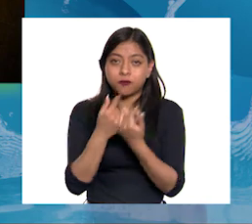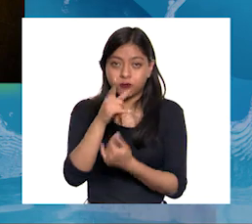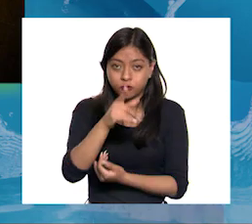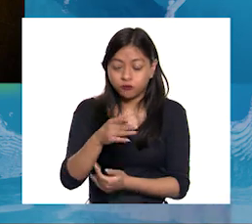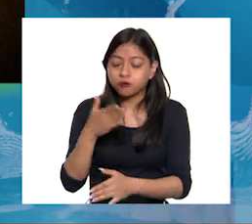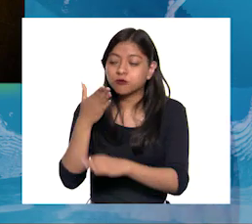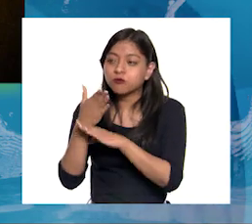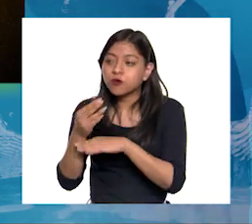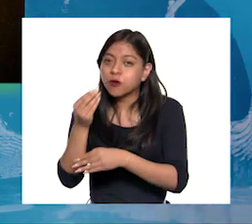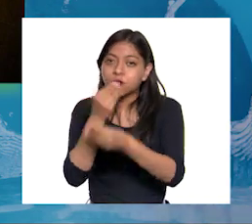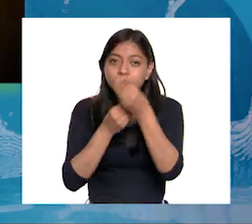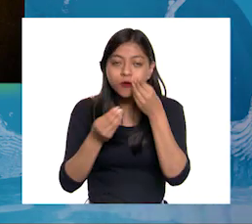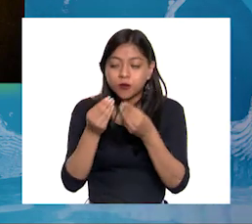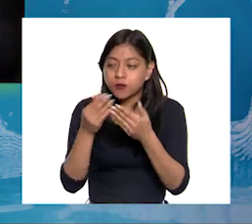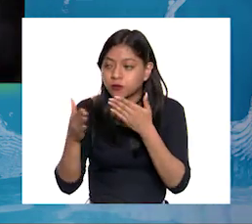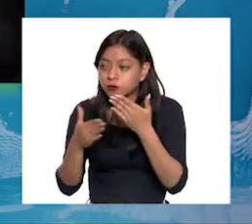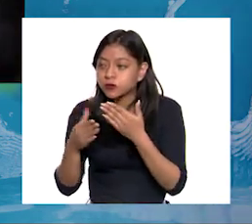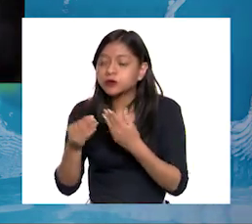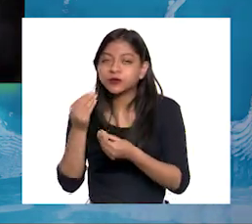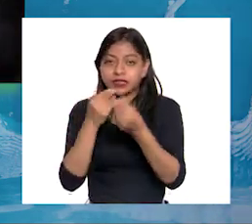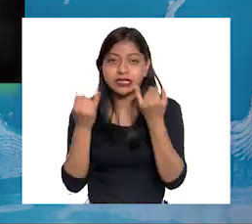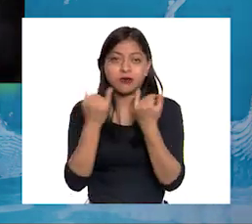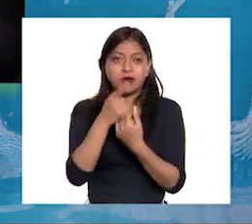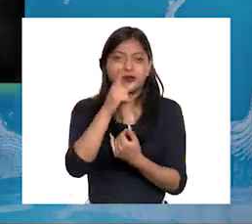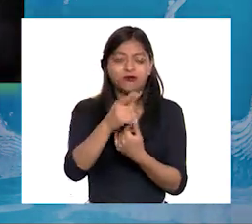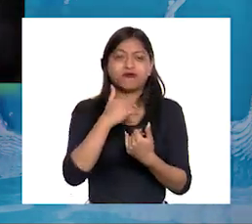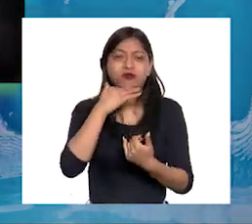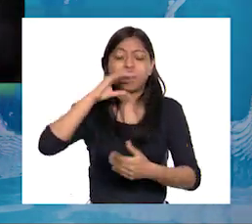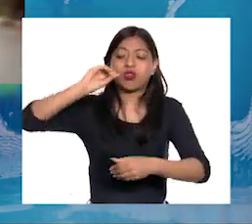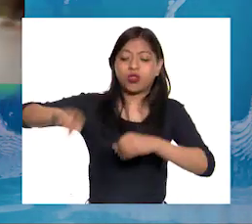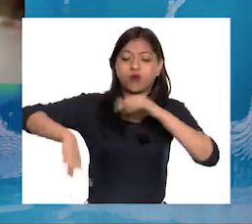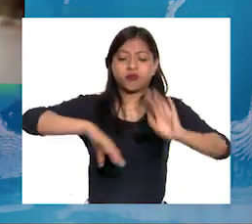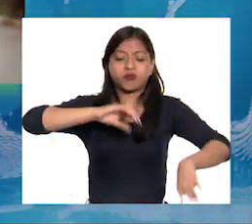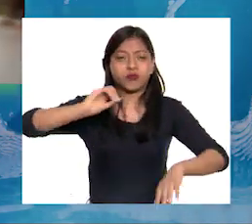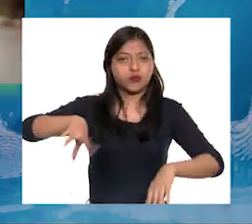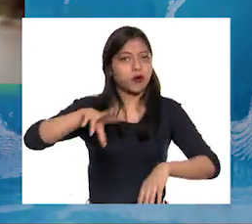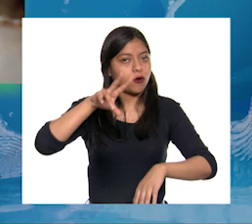platillos regionales No produzco basura ni dejo residuos